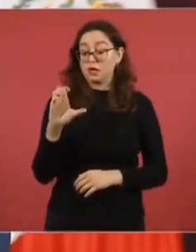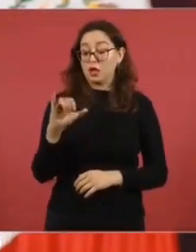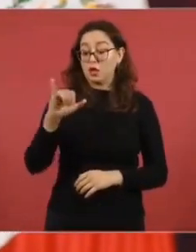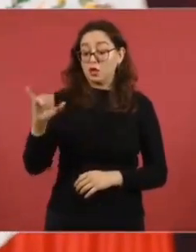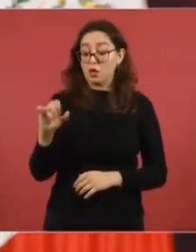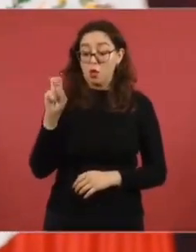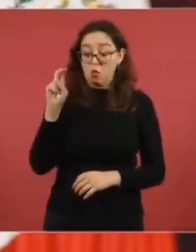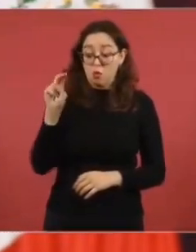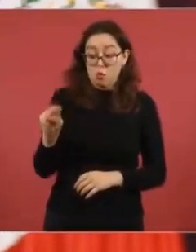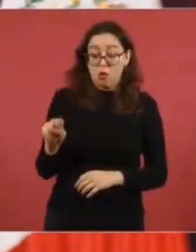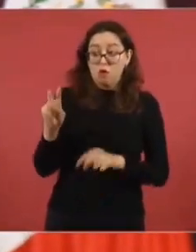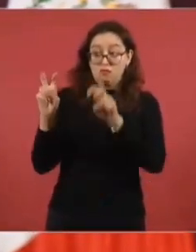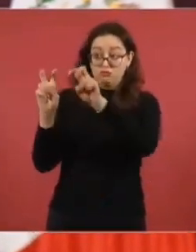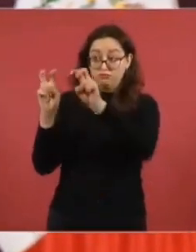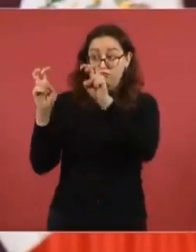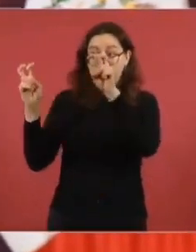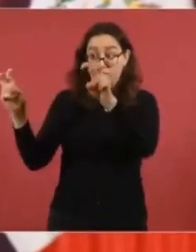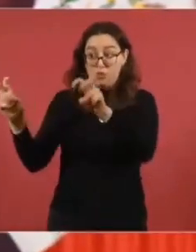Justicia de la Nación.